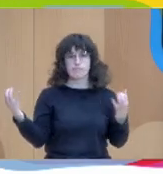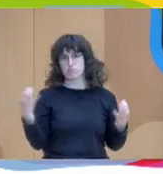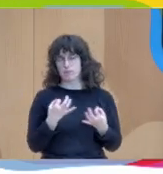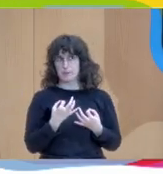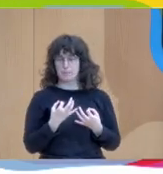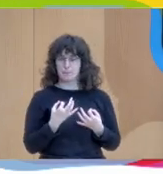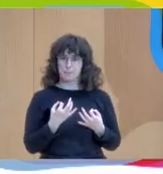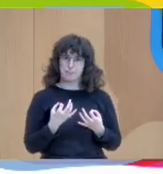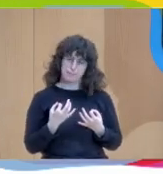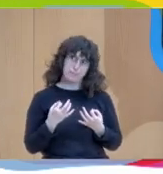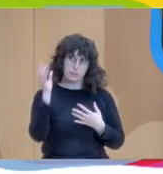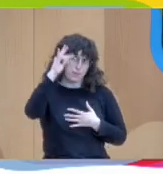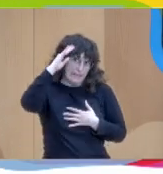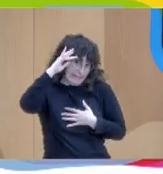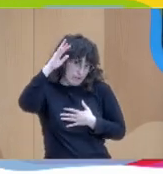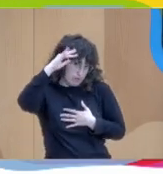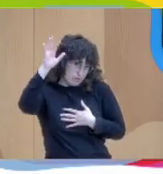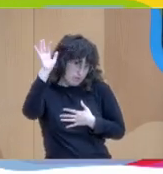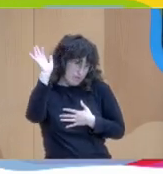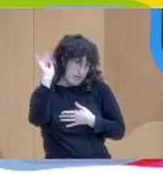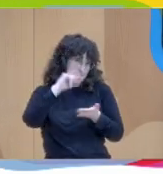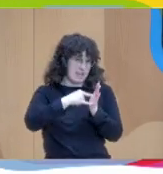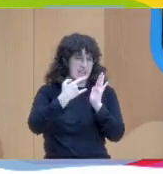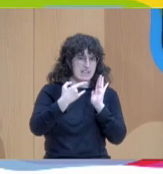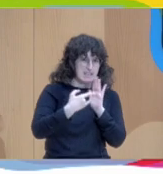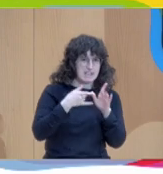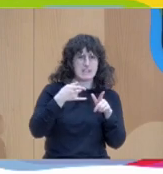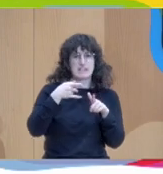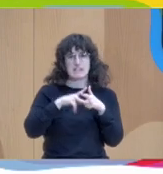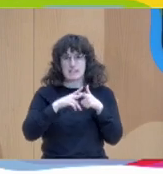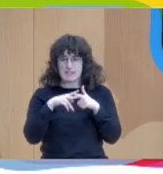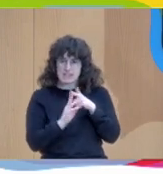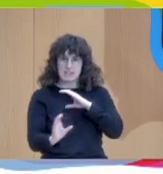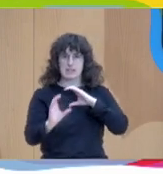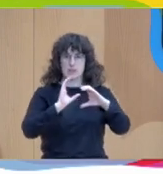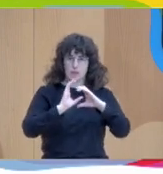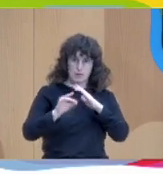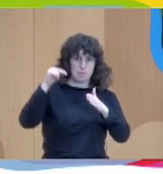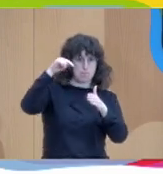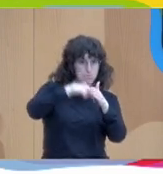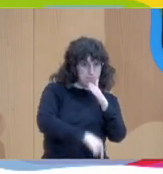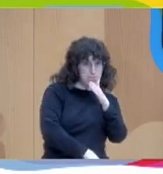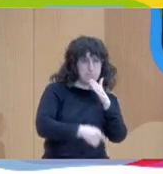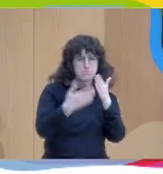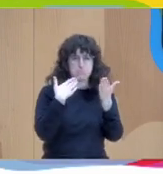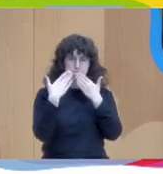aparte de una filosofía técnicas estrategias de comunicación de profundización en el diálogo